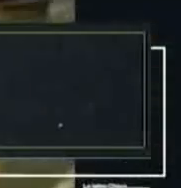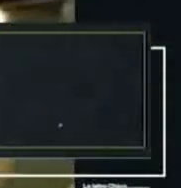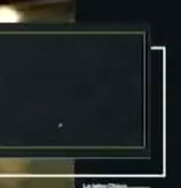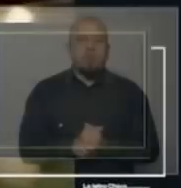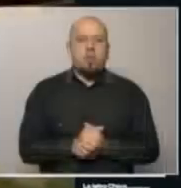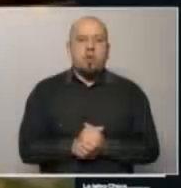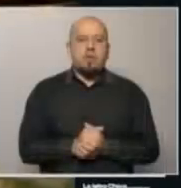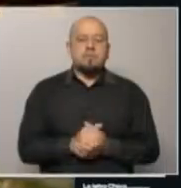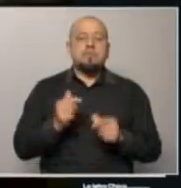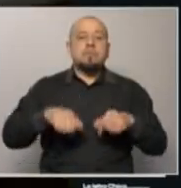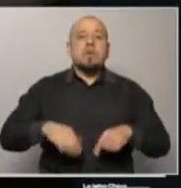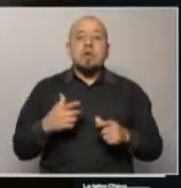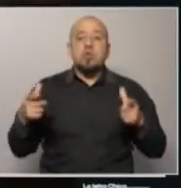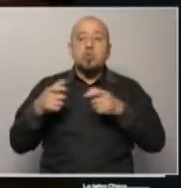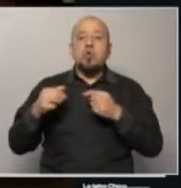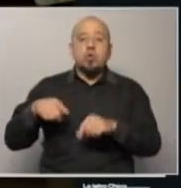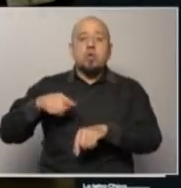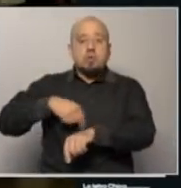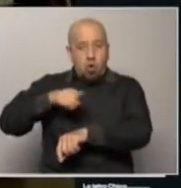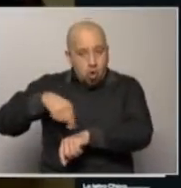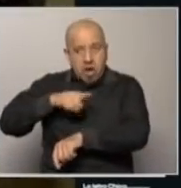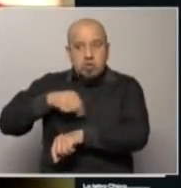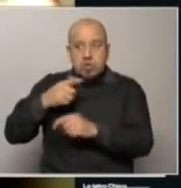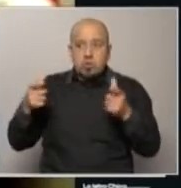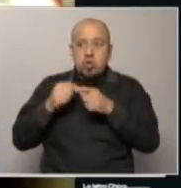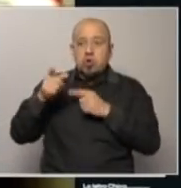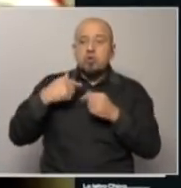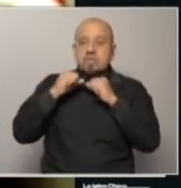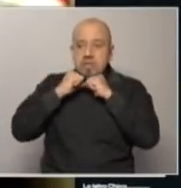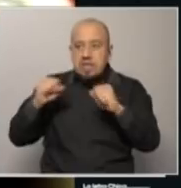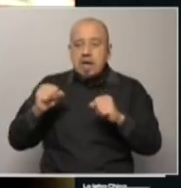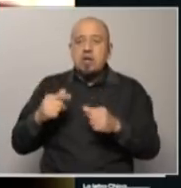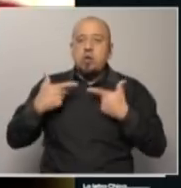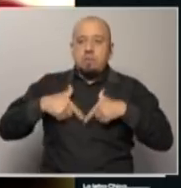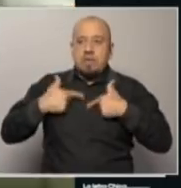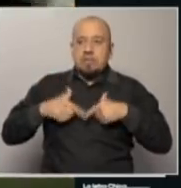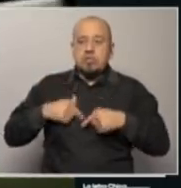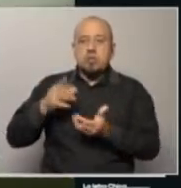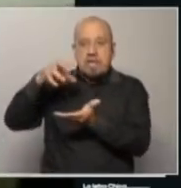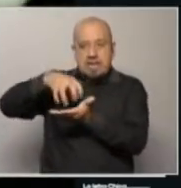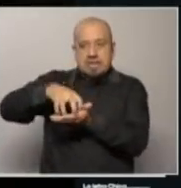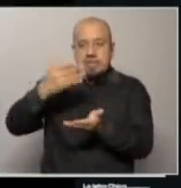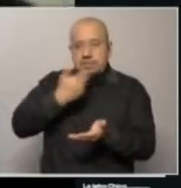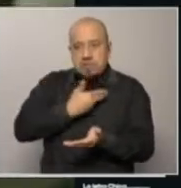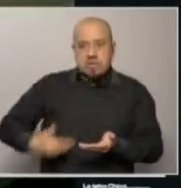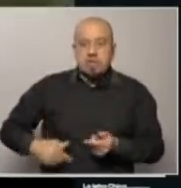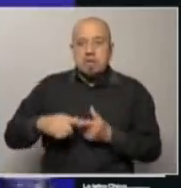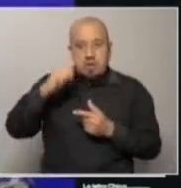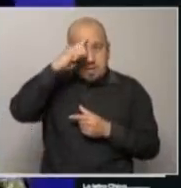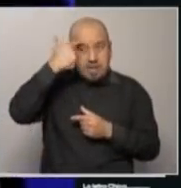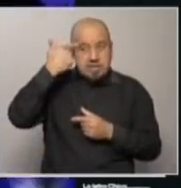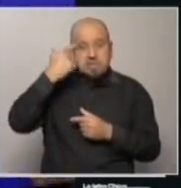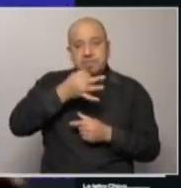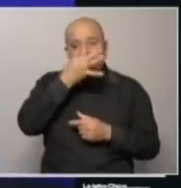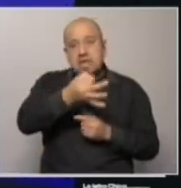Luego de reunirse durante varias horas con ministros, subsecretarios y legisladores de la coalición de gobierno en la residencia de Suárez, el presidente Luis Lacalle Pou